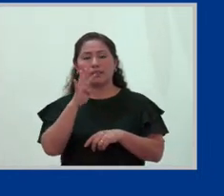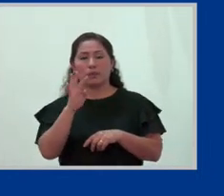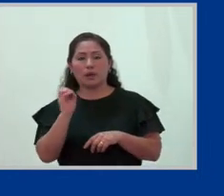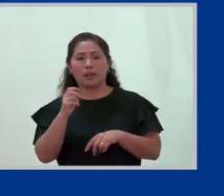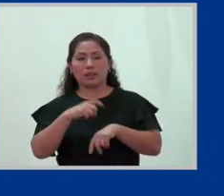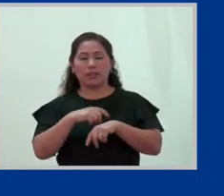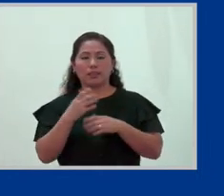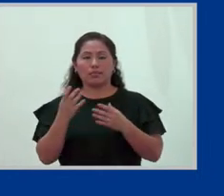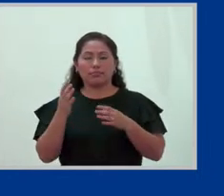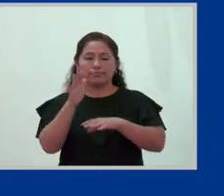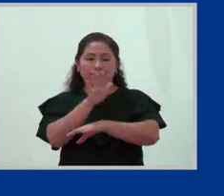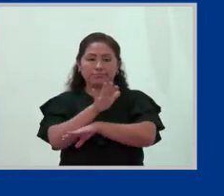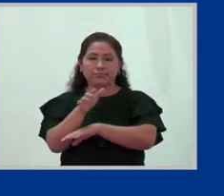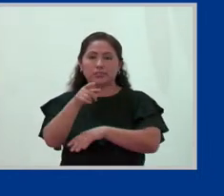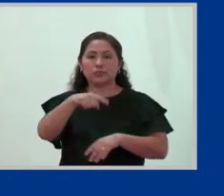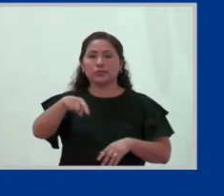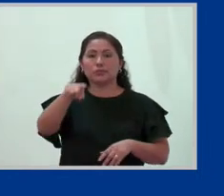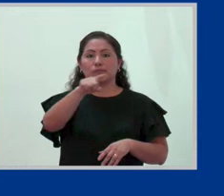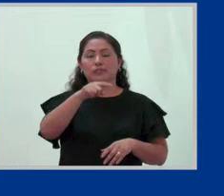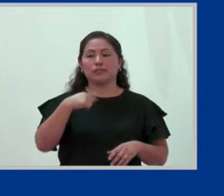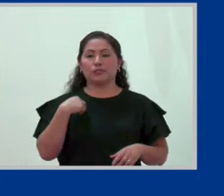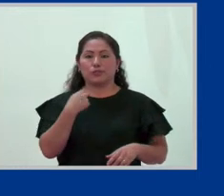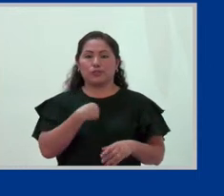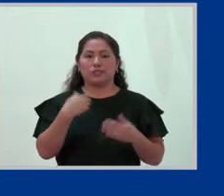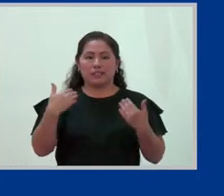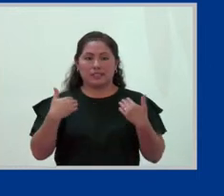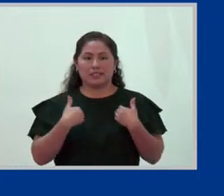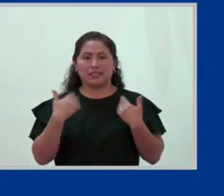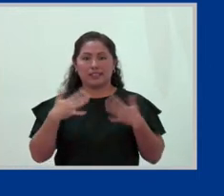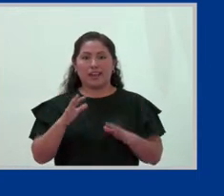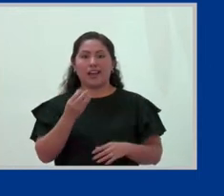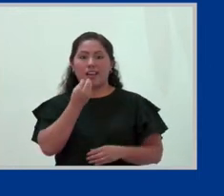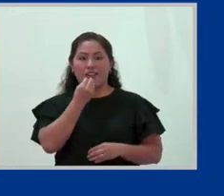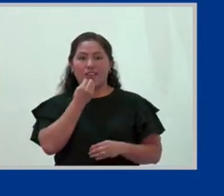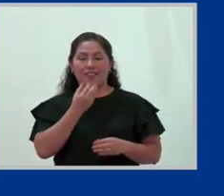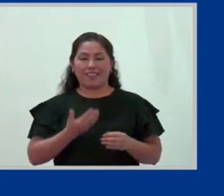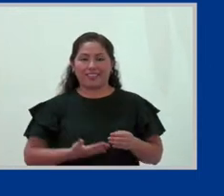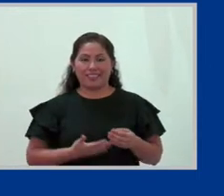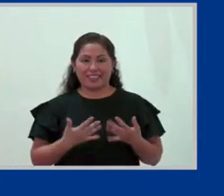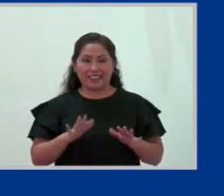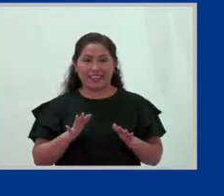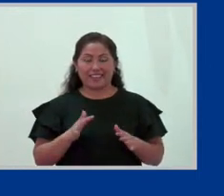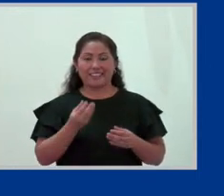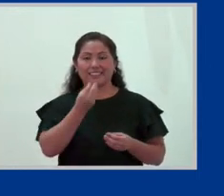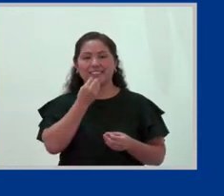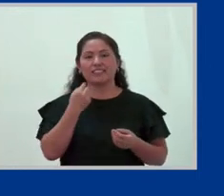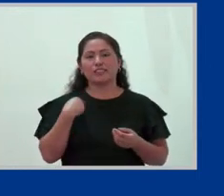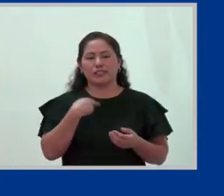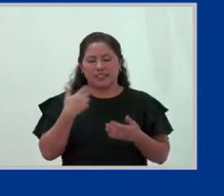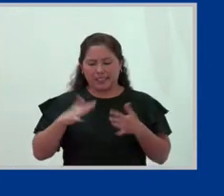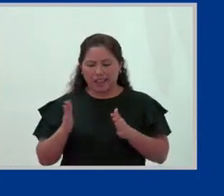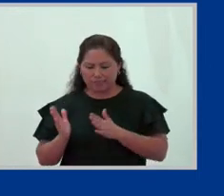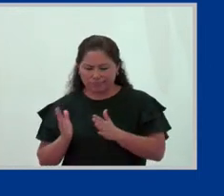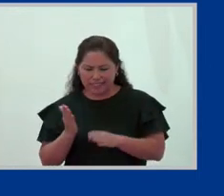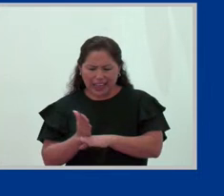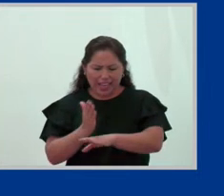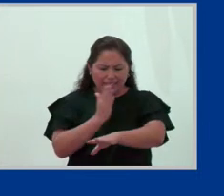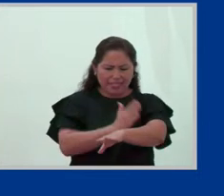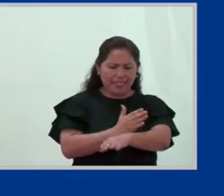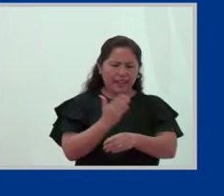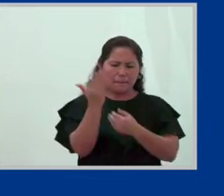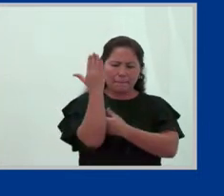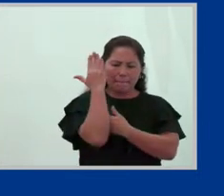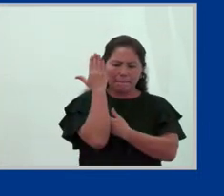probablemente casi todos nosotros hemos tenido nuestro almuerzo. Sea que hemos preparado nuestros alimentos muy temprano en la